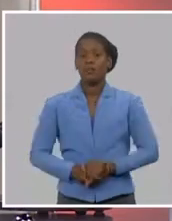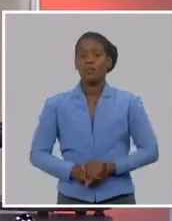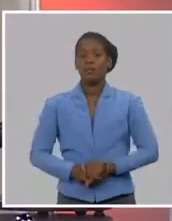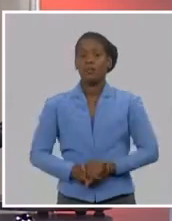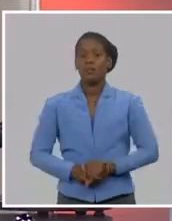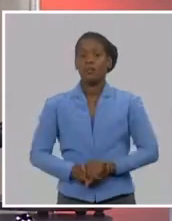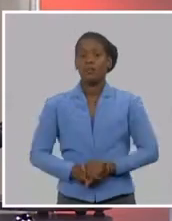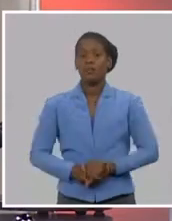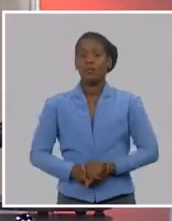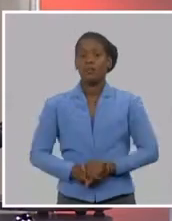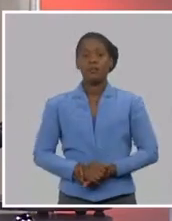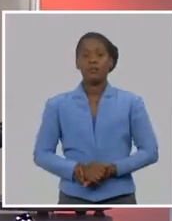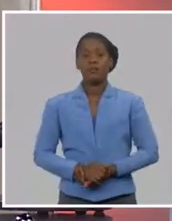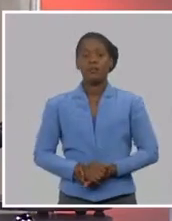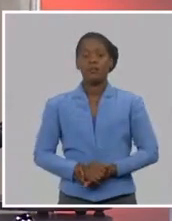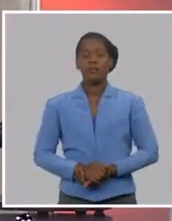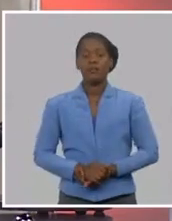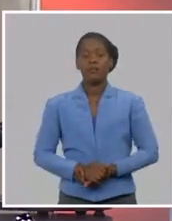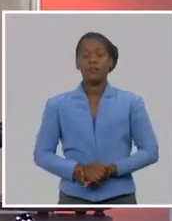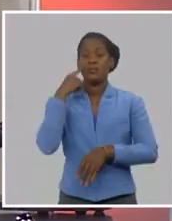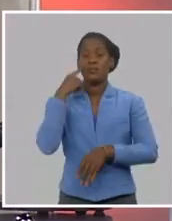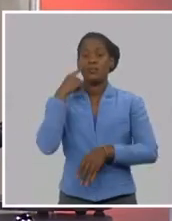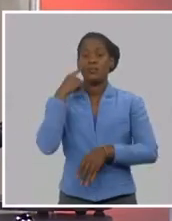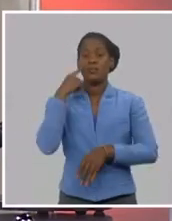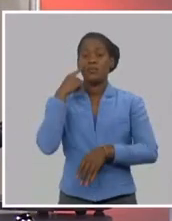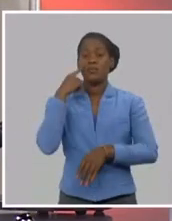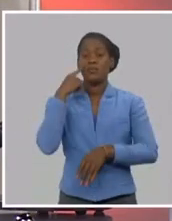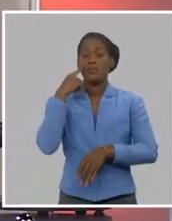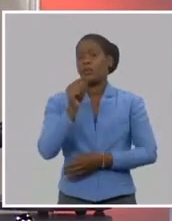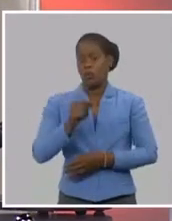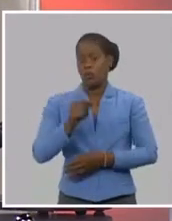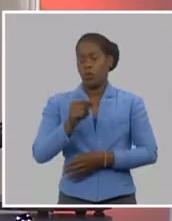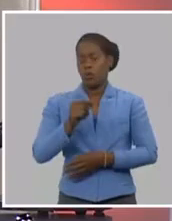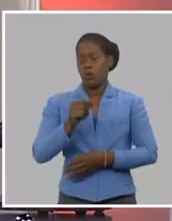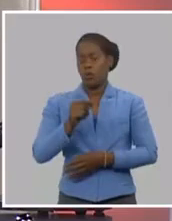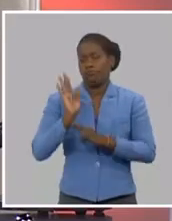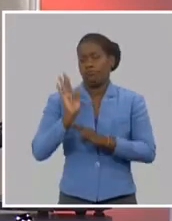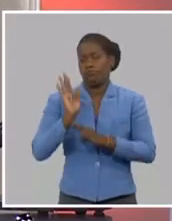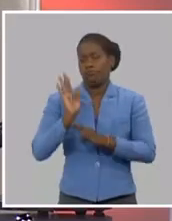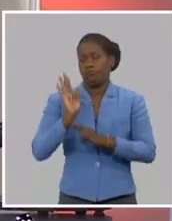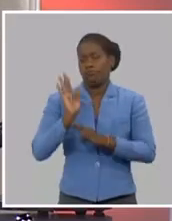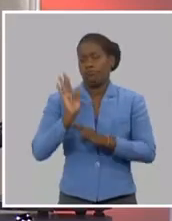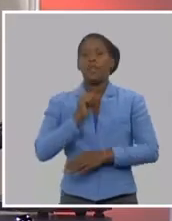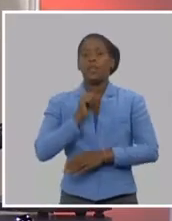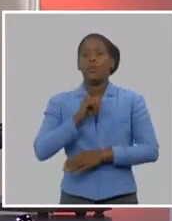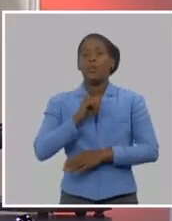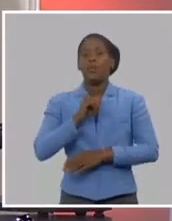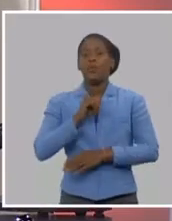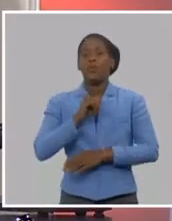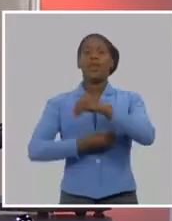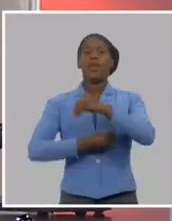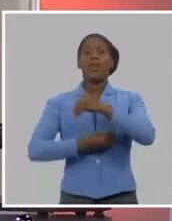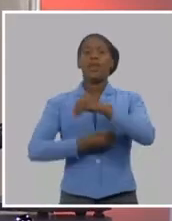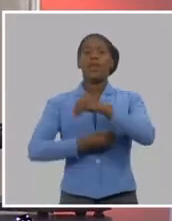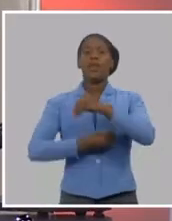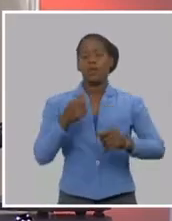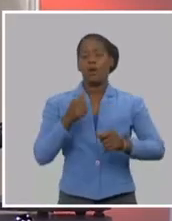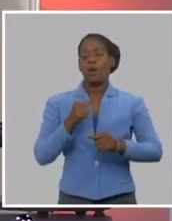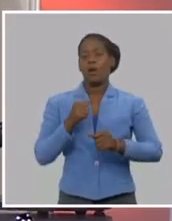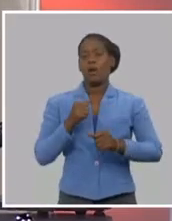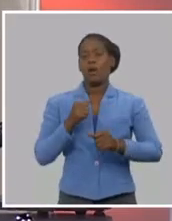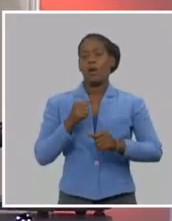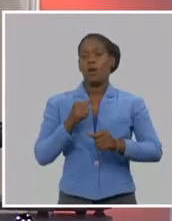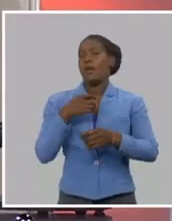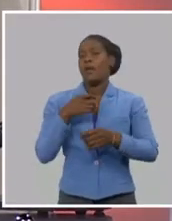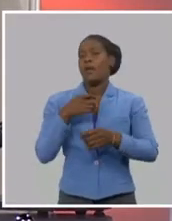Cada vez que uno encuentra personas que en el mundo, en personas de bien, que quieren un mundo diferente, que quieren un mundo mejor, un mundo más humano,